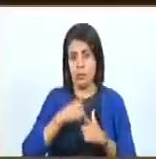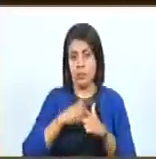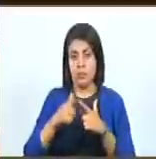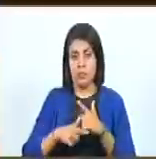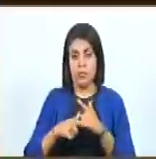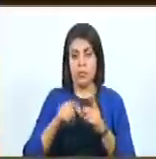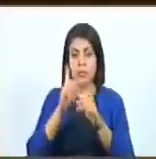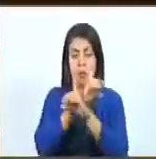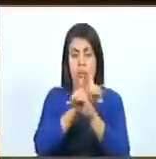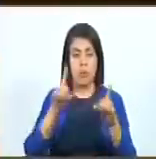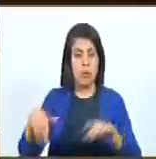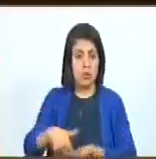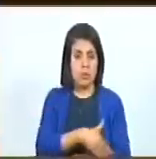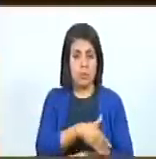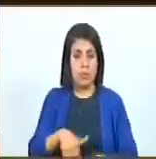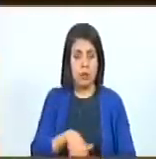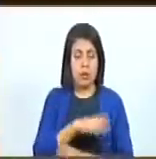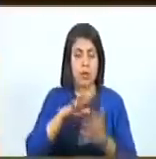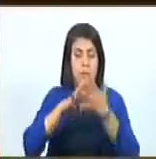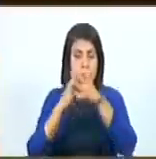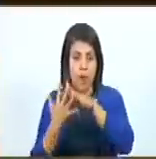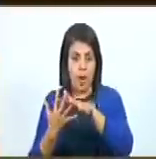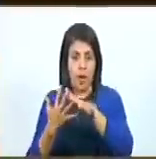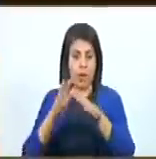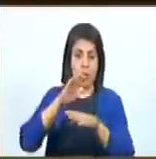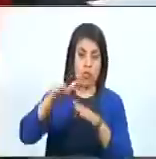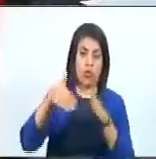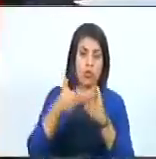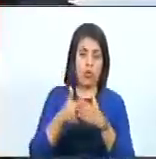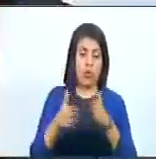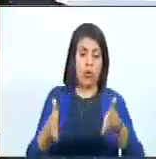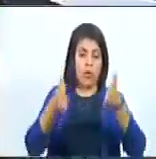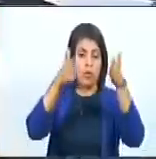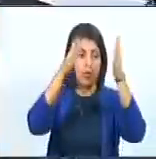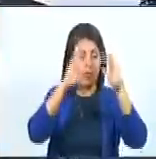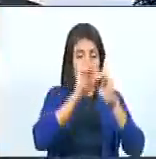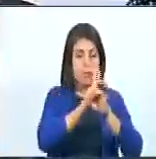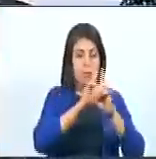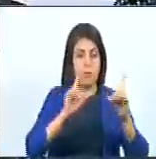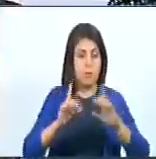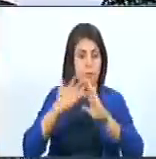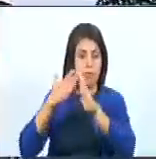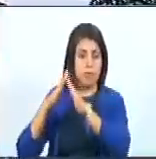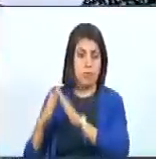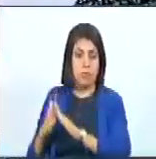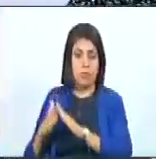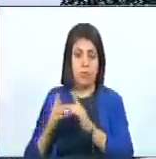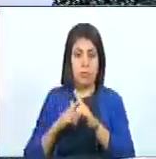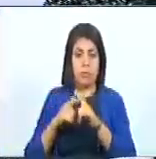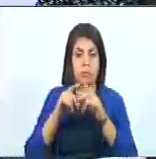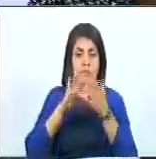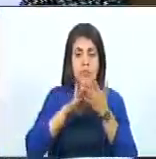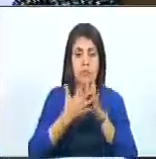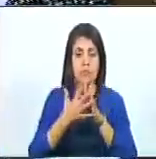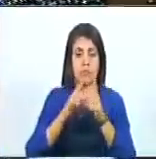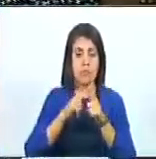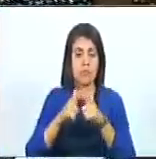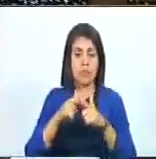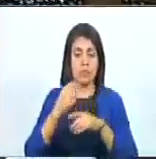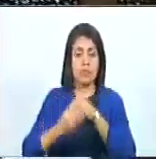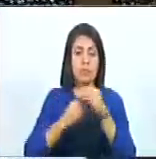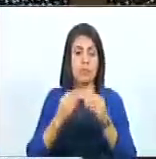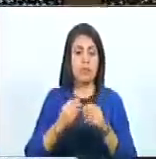La democracia de la calle, la democracia del barrio, la democracia del edificio, la democracia de la comunidad, la democracia comunal, la